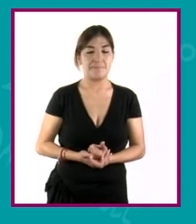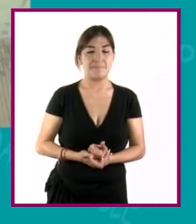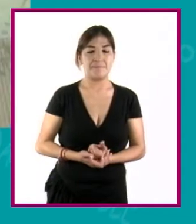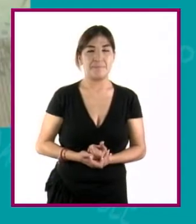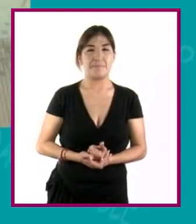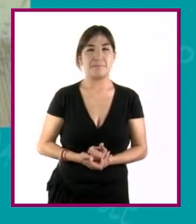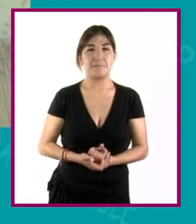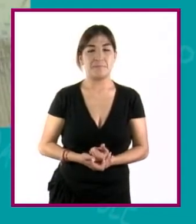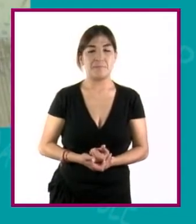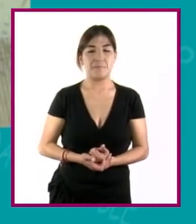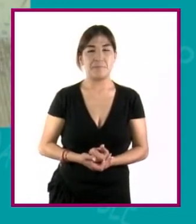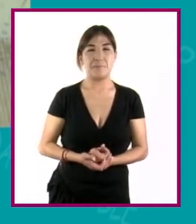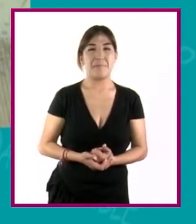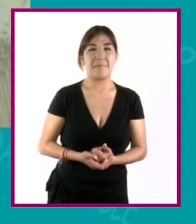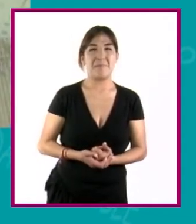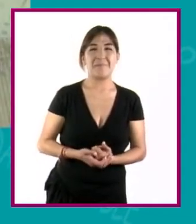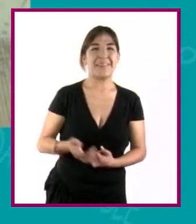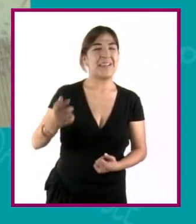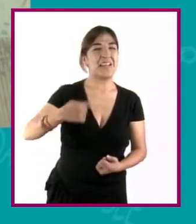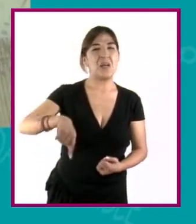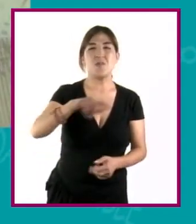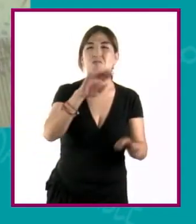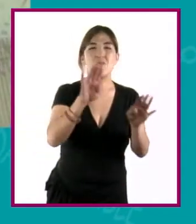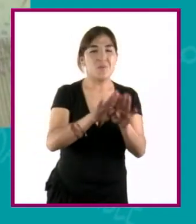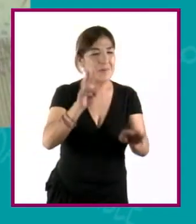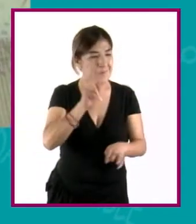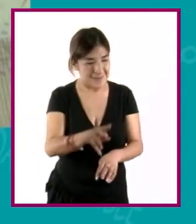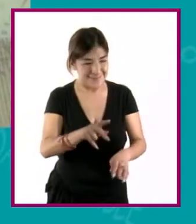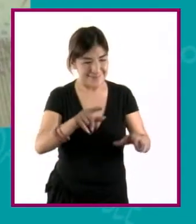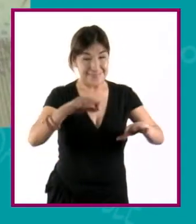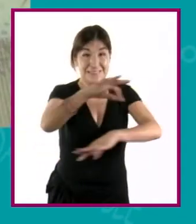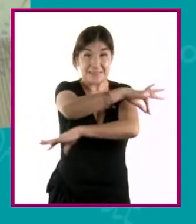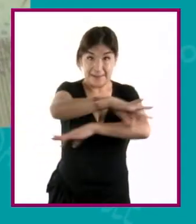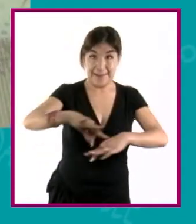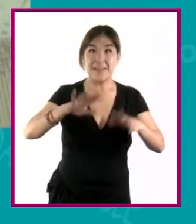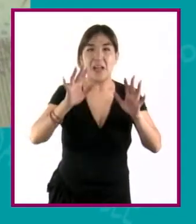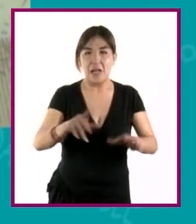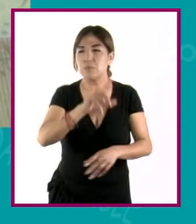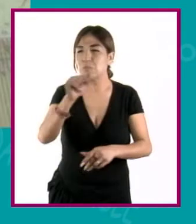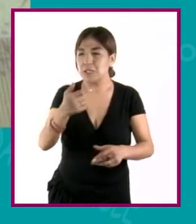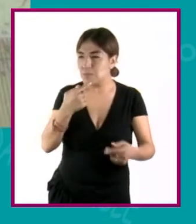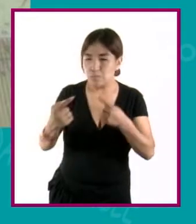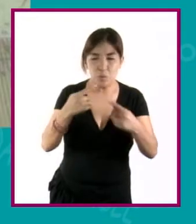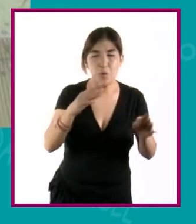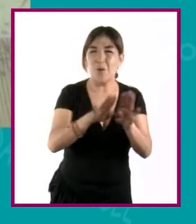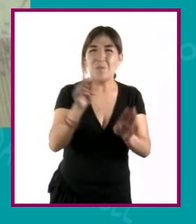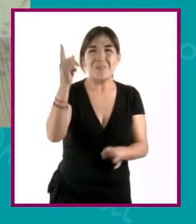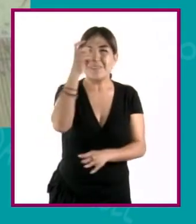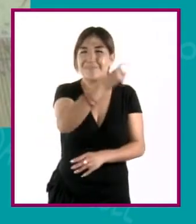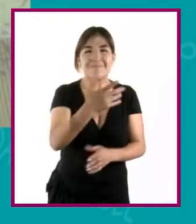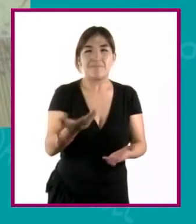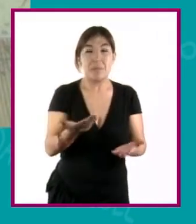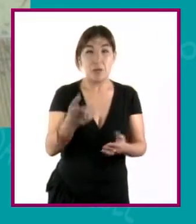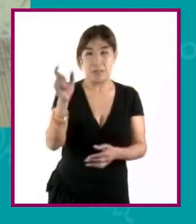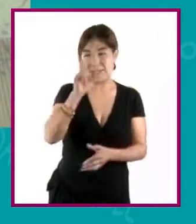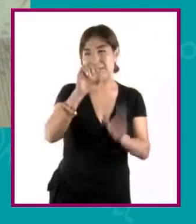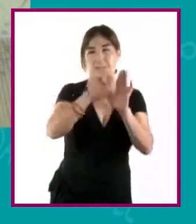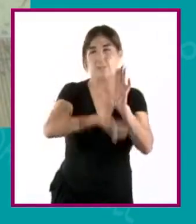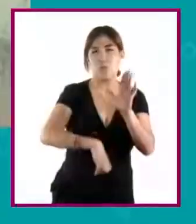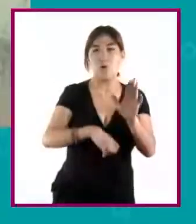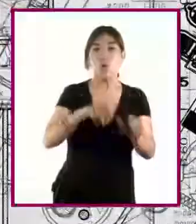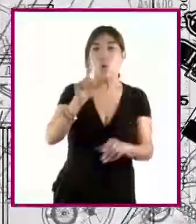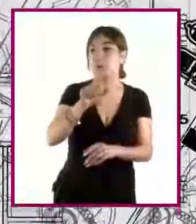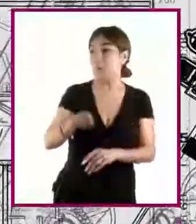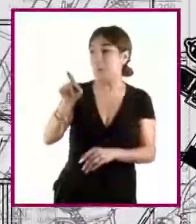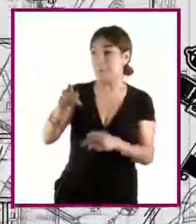Bueno, las dificultades más comunes son cuando alguien que no está habituado a leer un plano por su